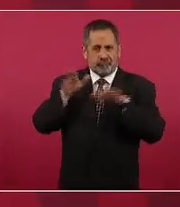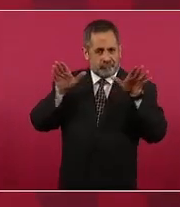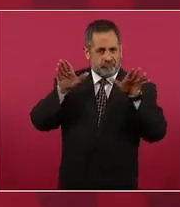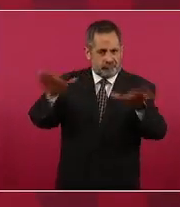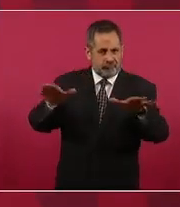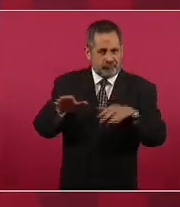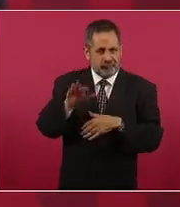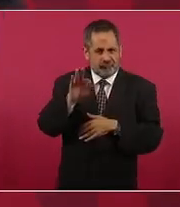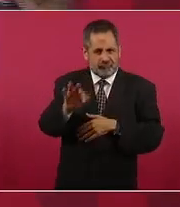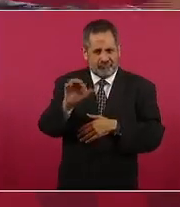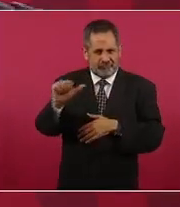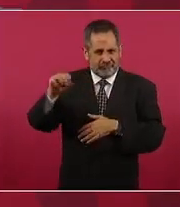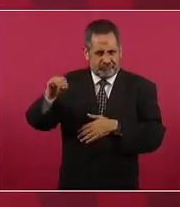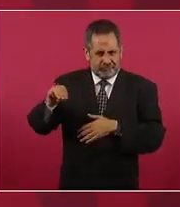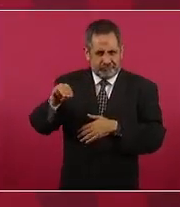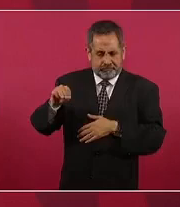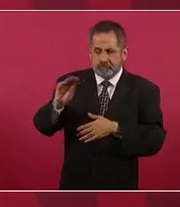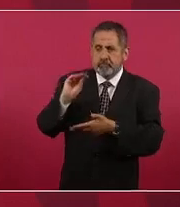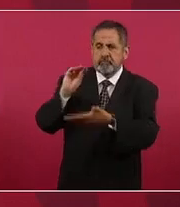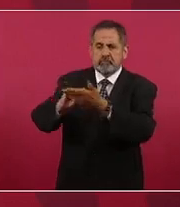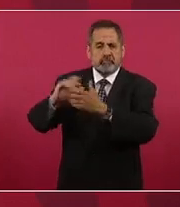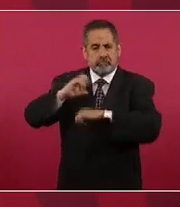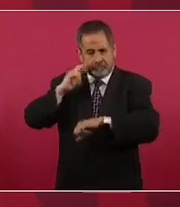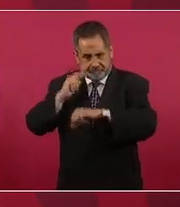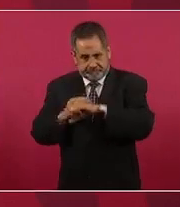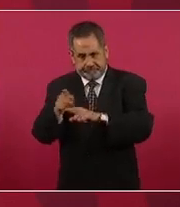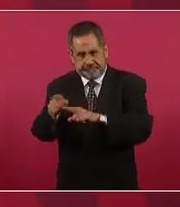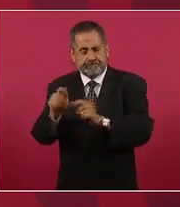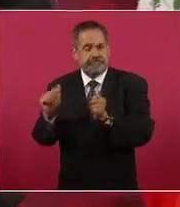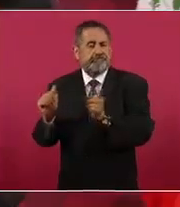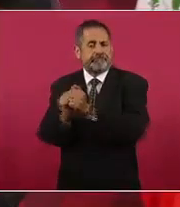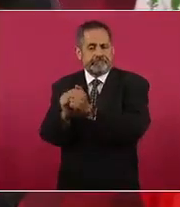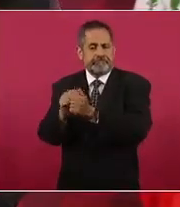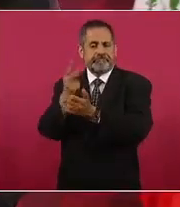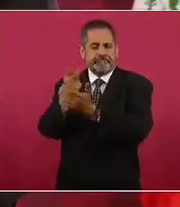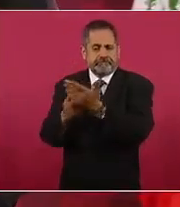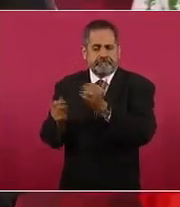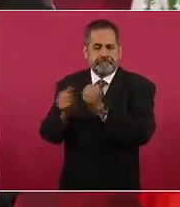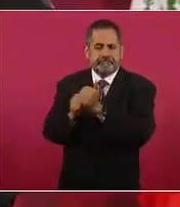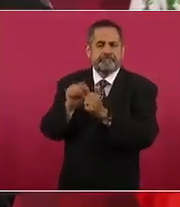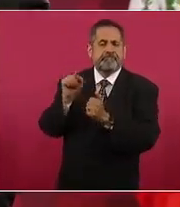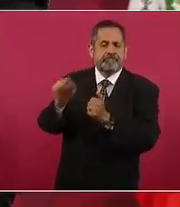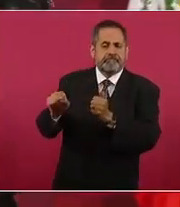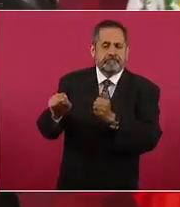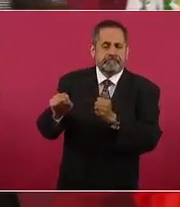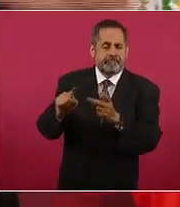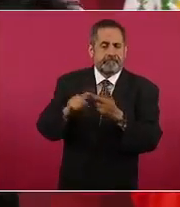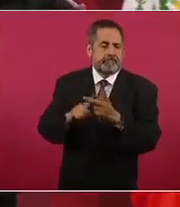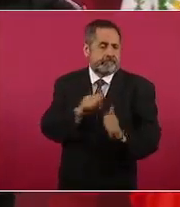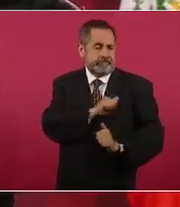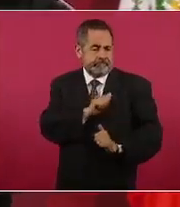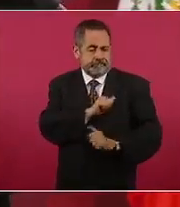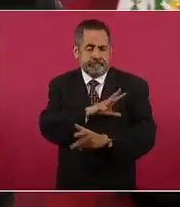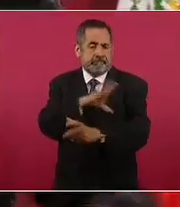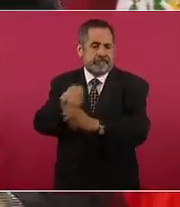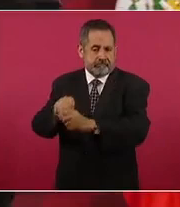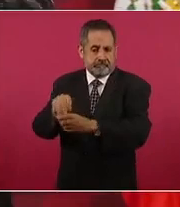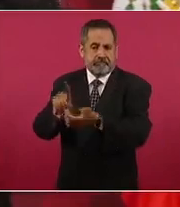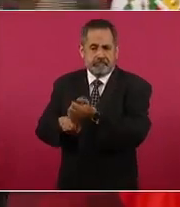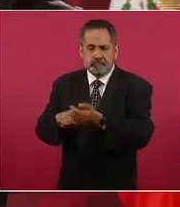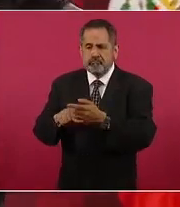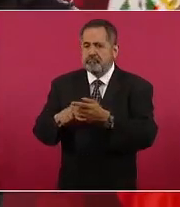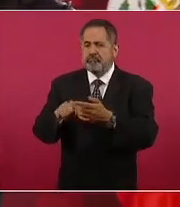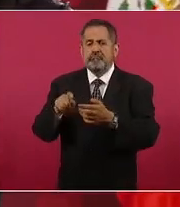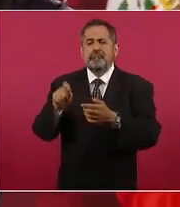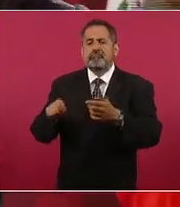y otra que tiene que ver con el Ejército las